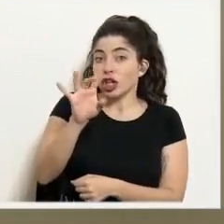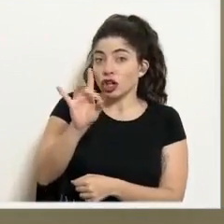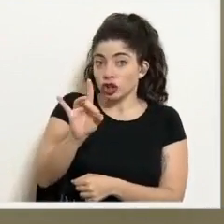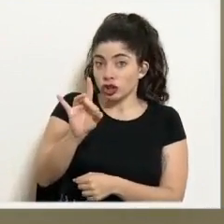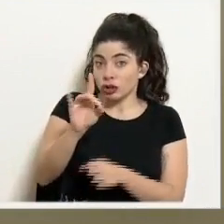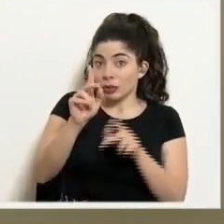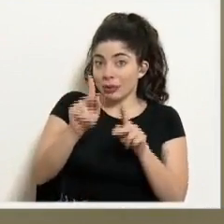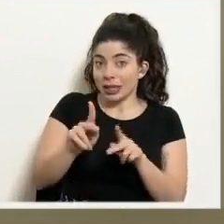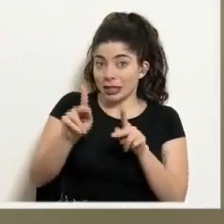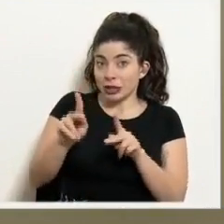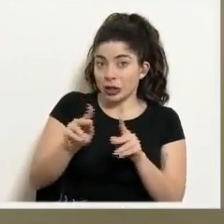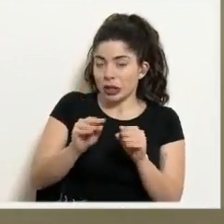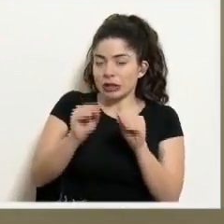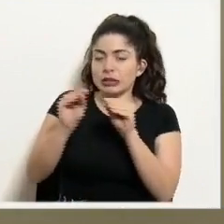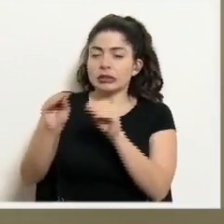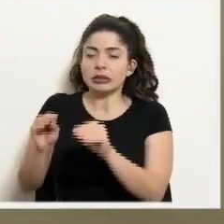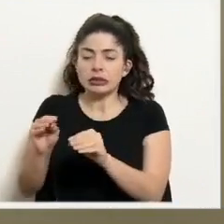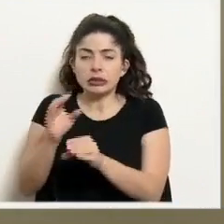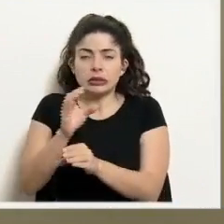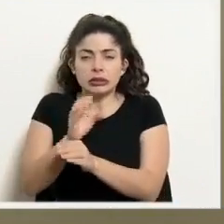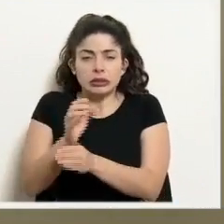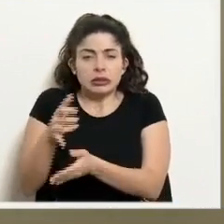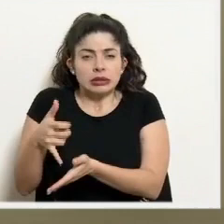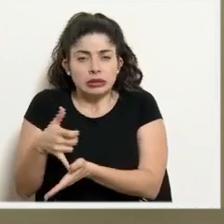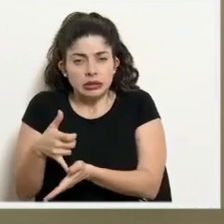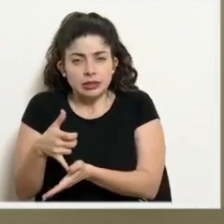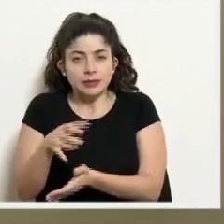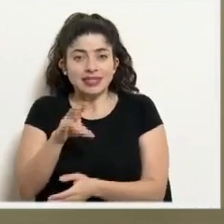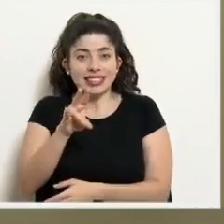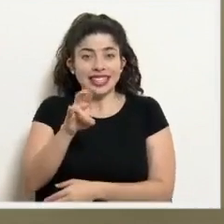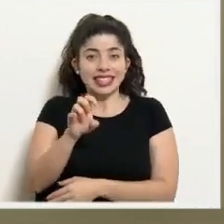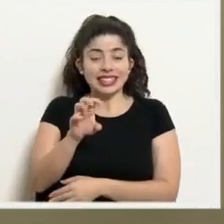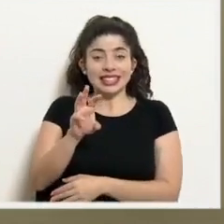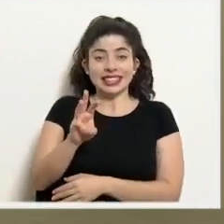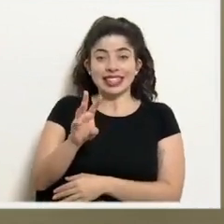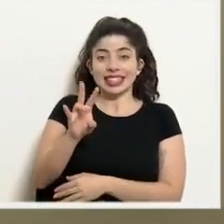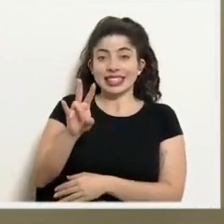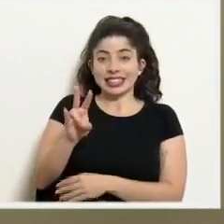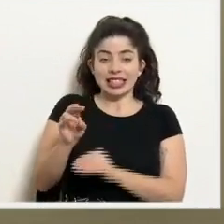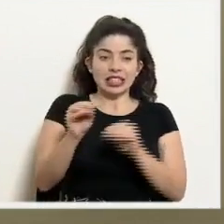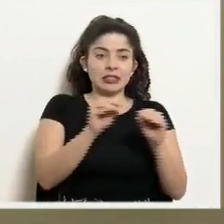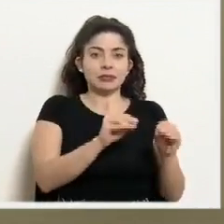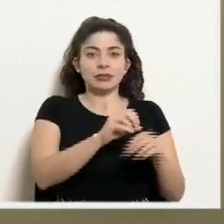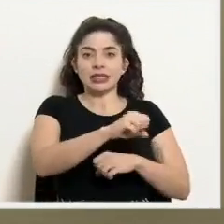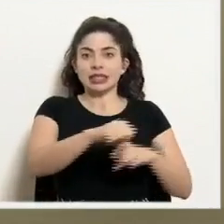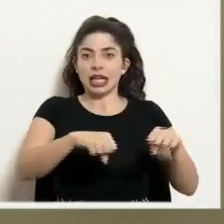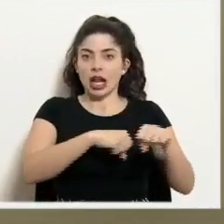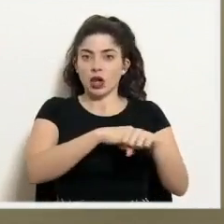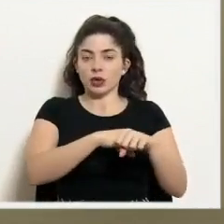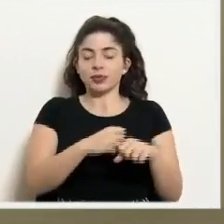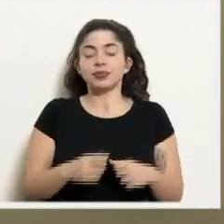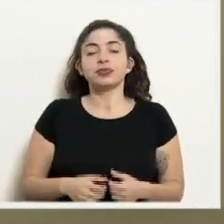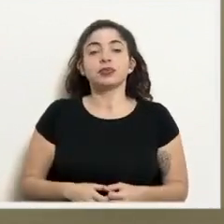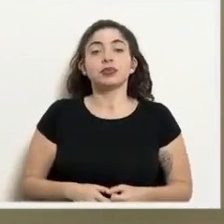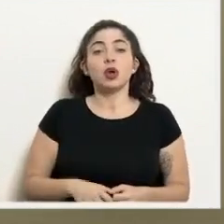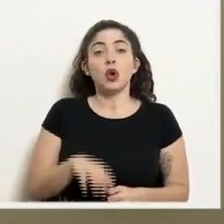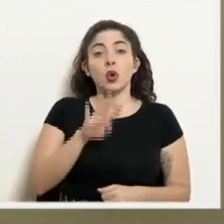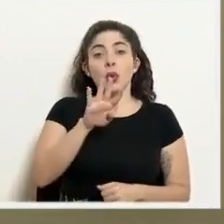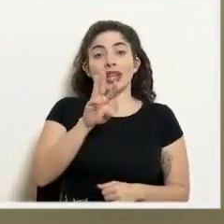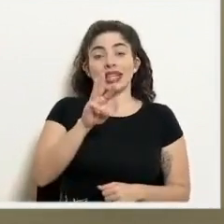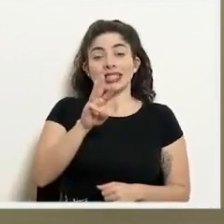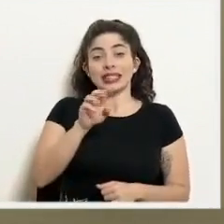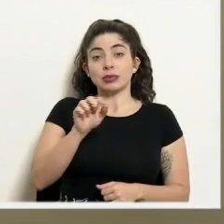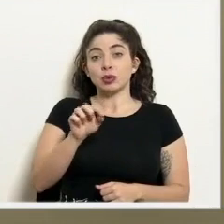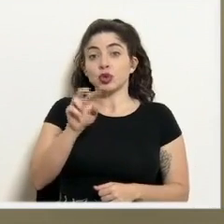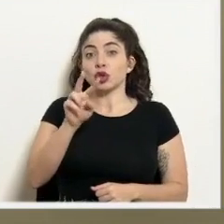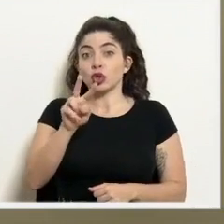personas en unidad de cuidados intensivos y 767 en salón. El 46.2 de